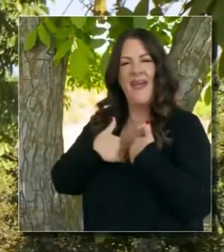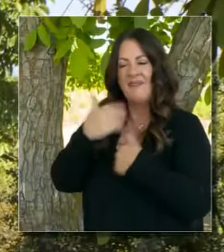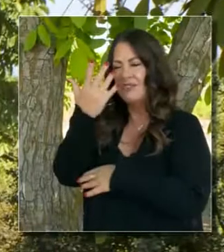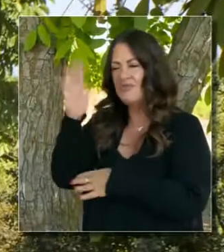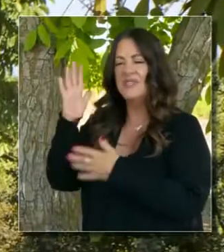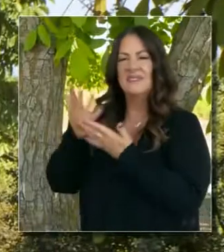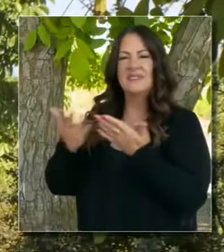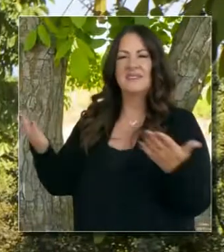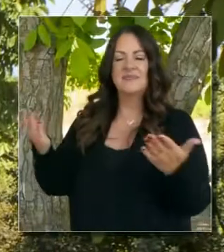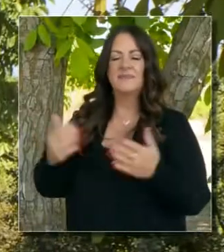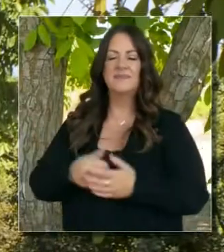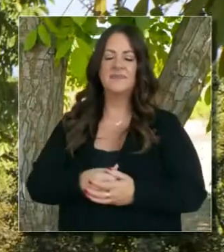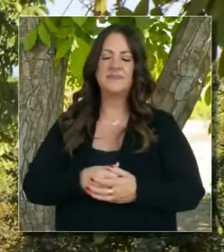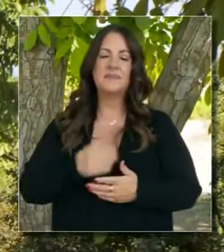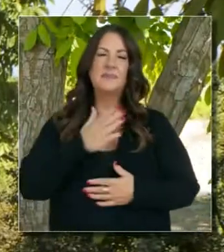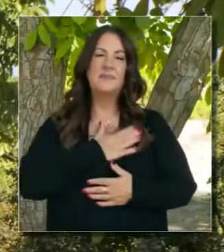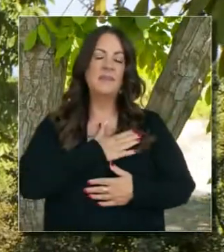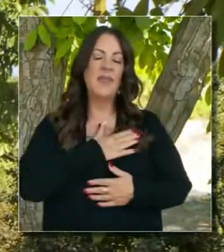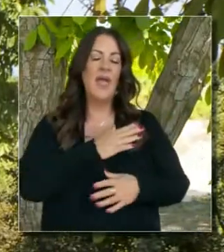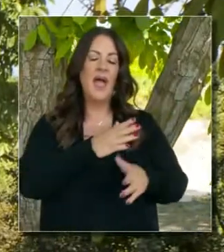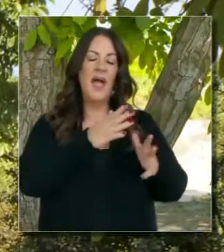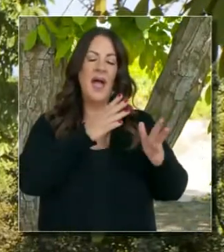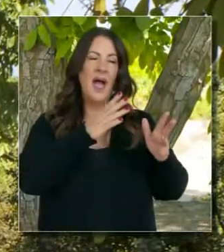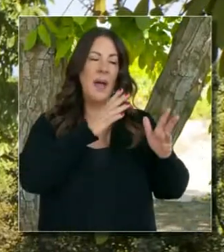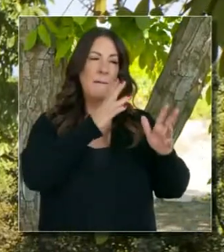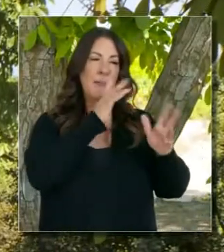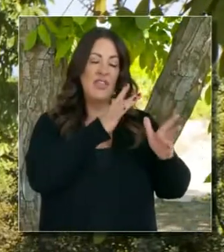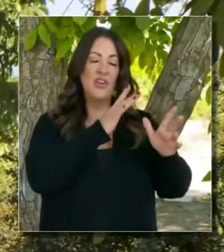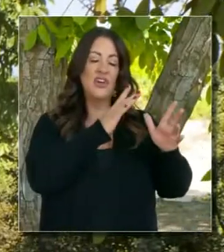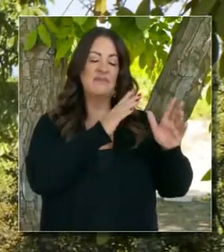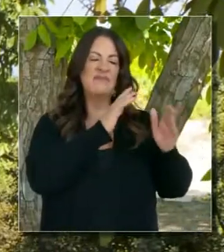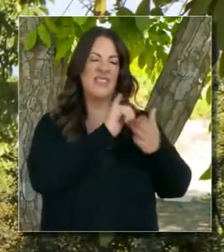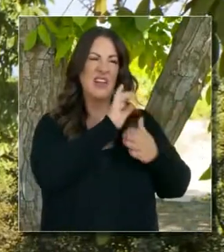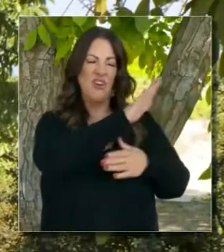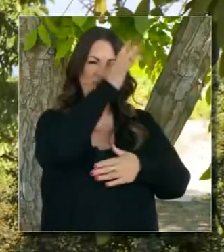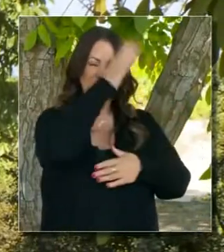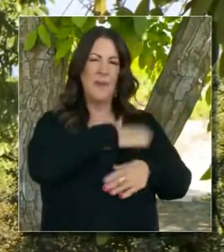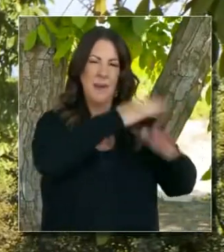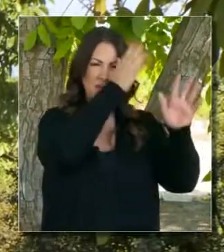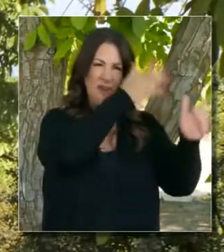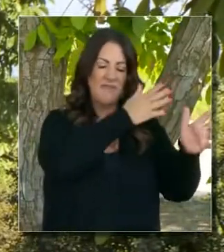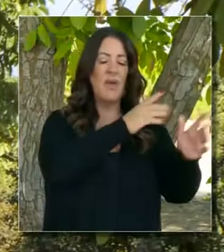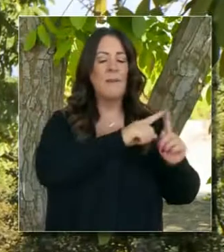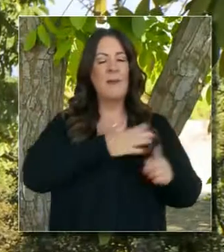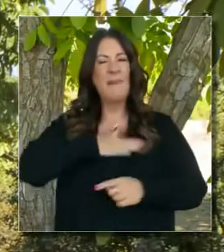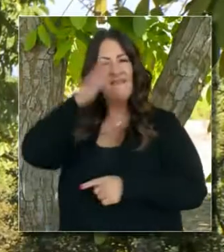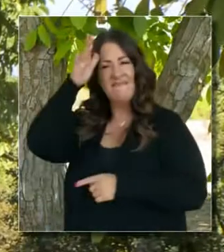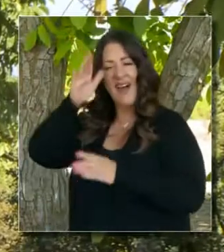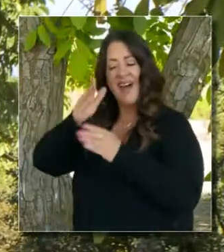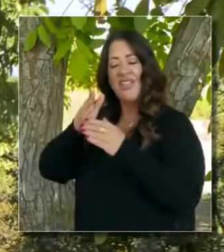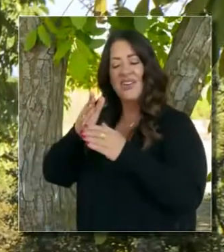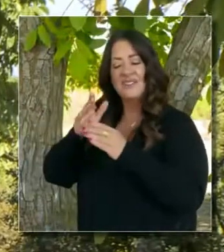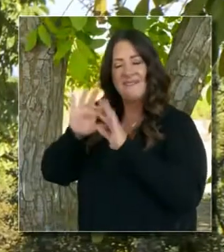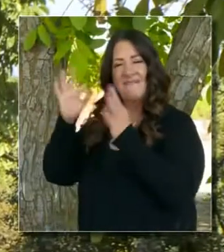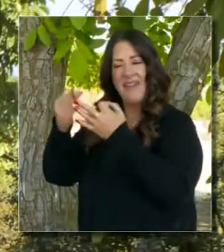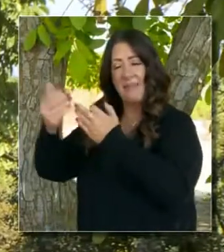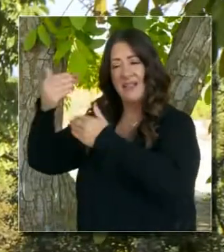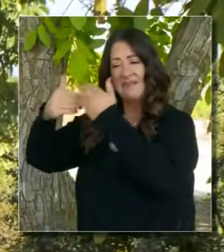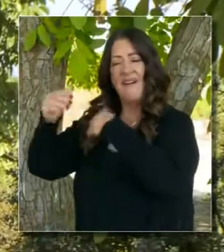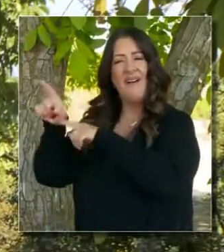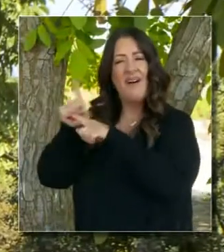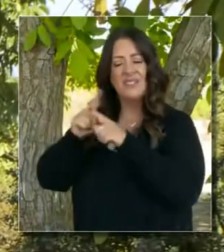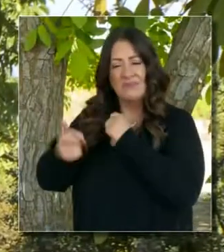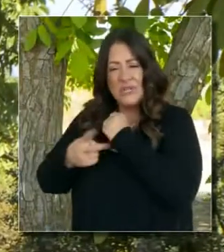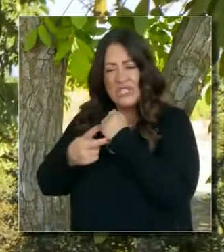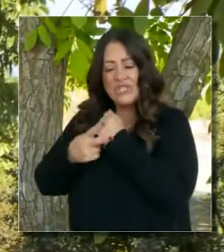nuestro estado. Del lado de mi madre y de mi abuelo, tengo esa excelente influencia. Y de mi abuelo también otro legado de